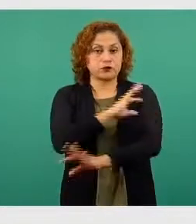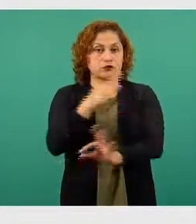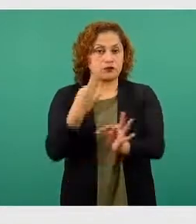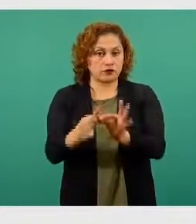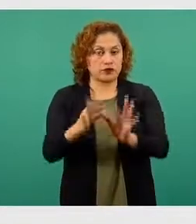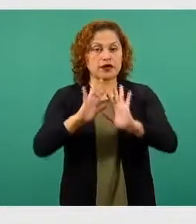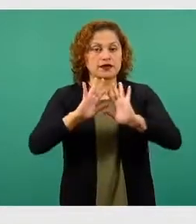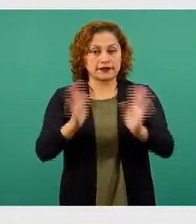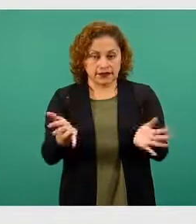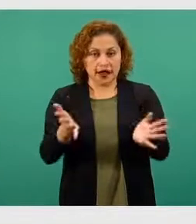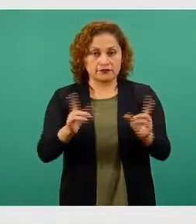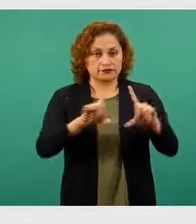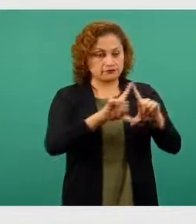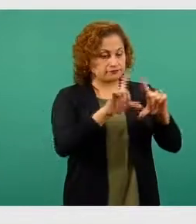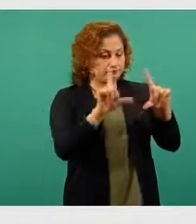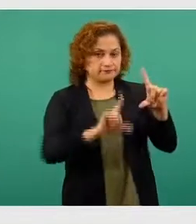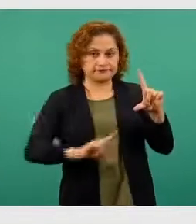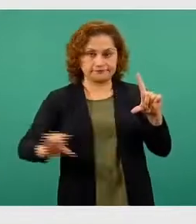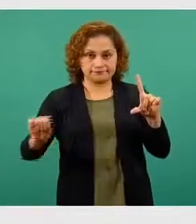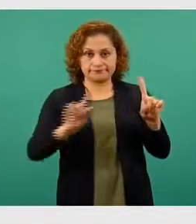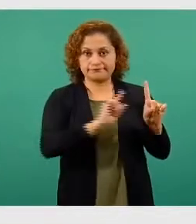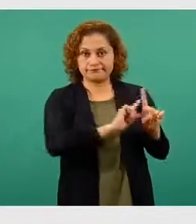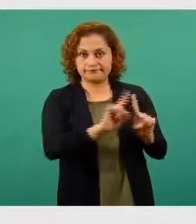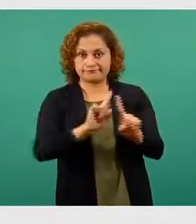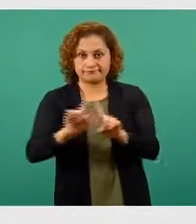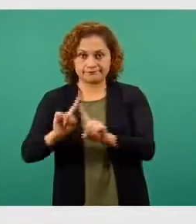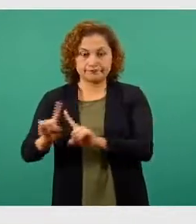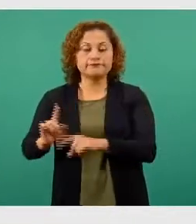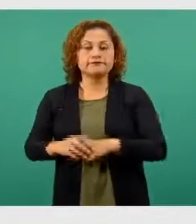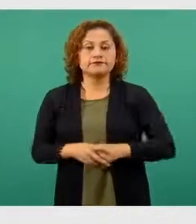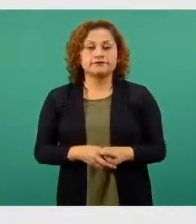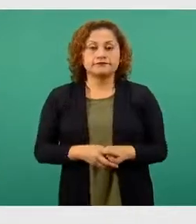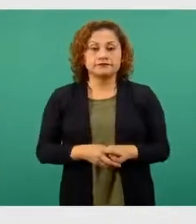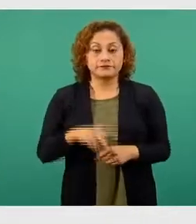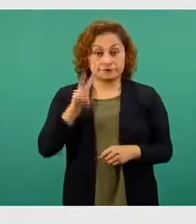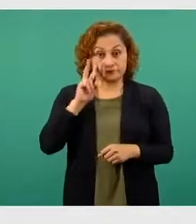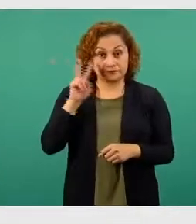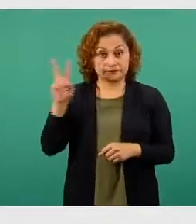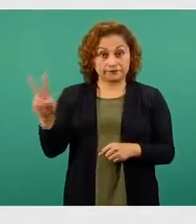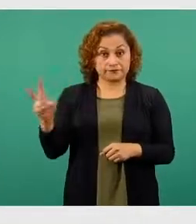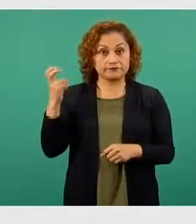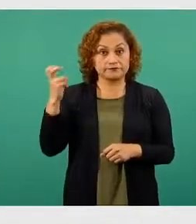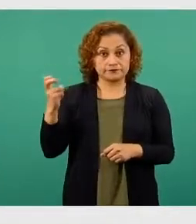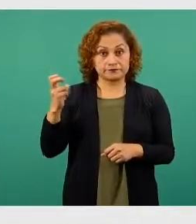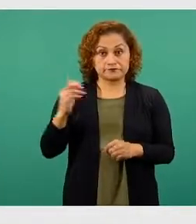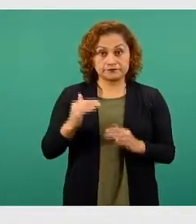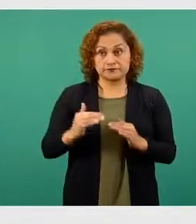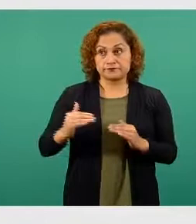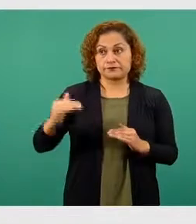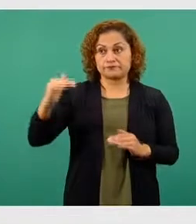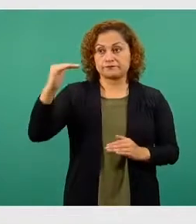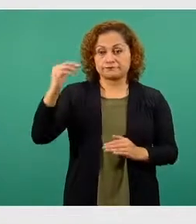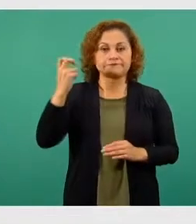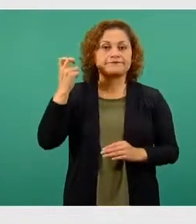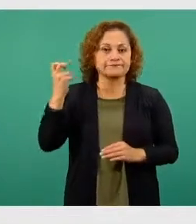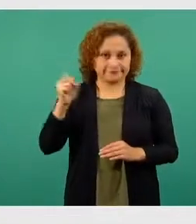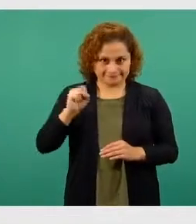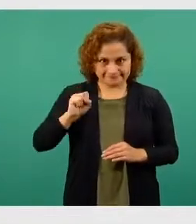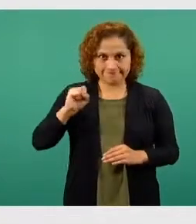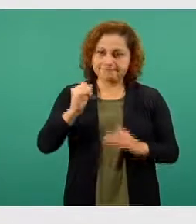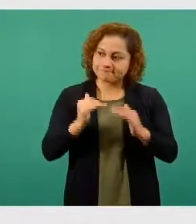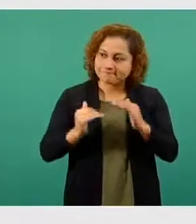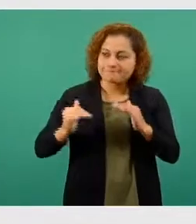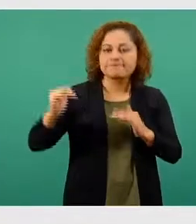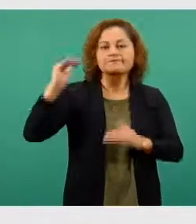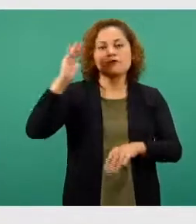aplicado también en todo el país. Y vean ustedes cómo esta curva, que esta curva sí queremos que día con día se incremente, que día con